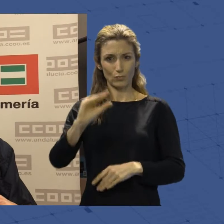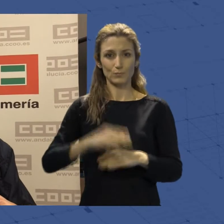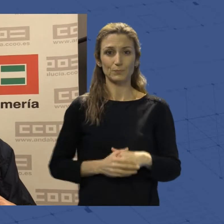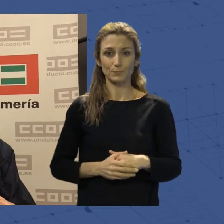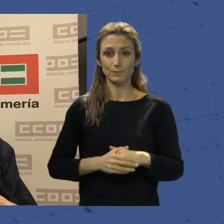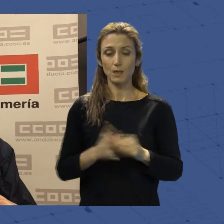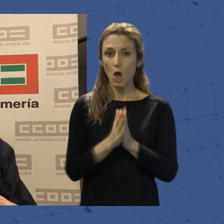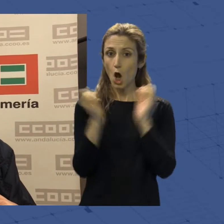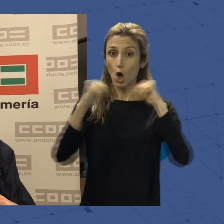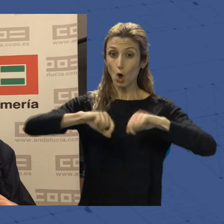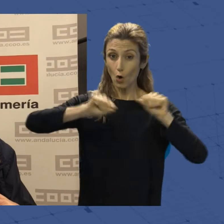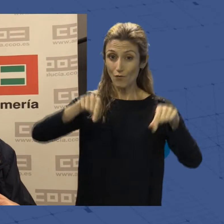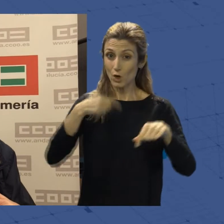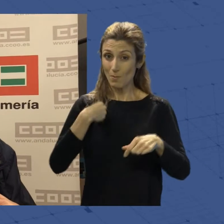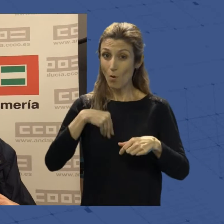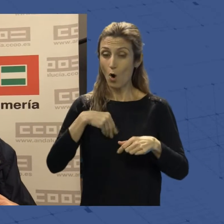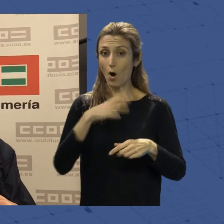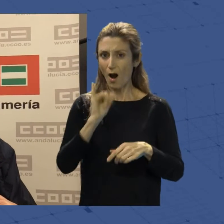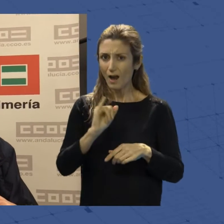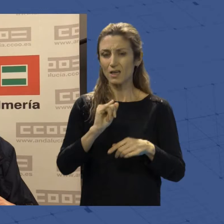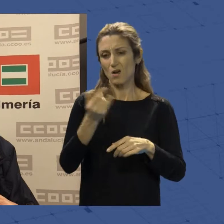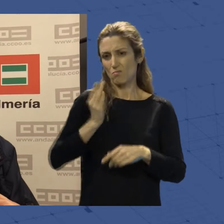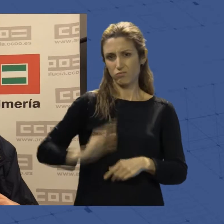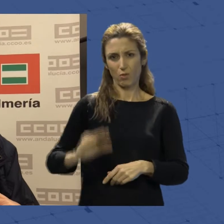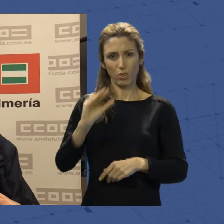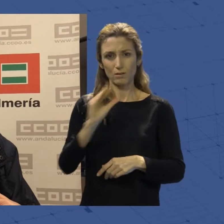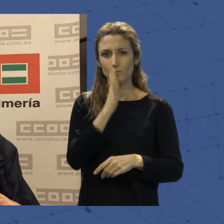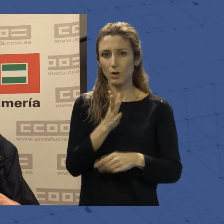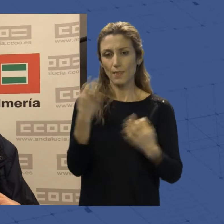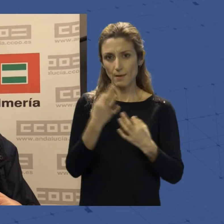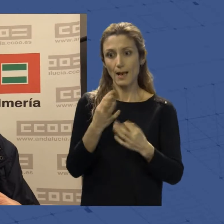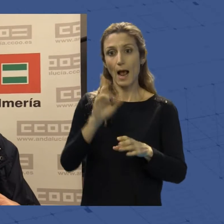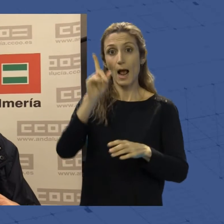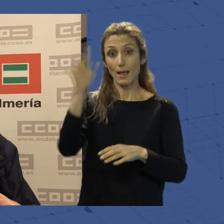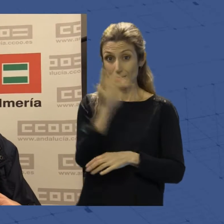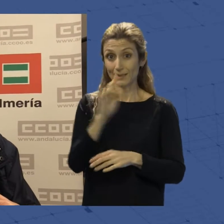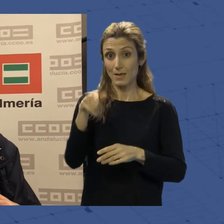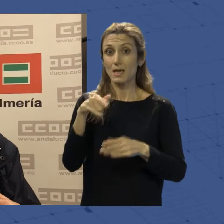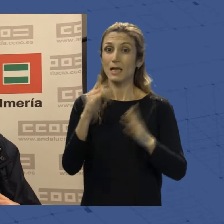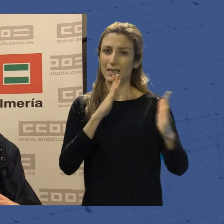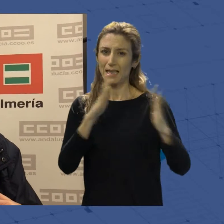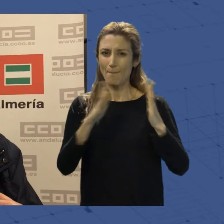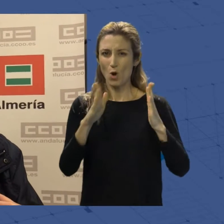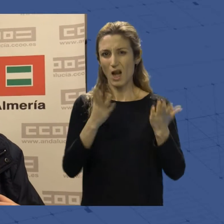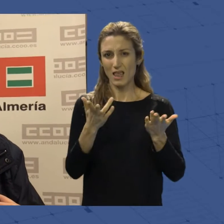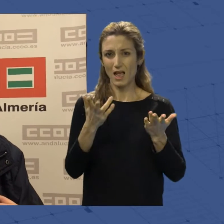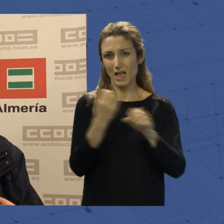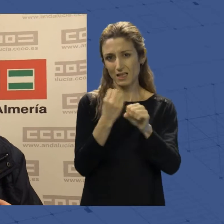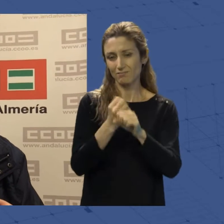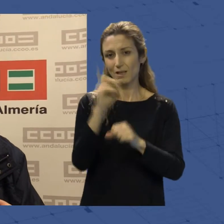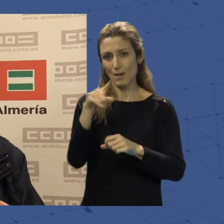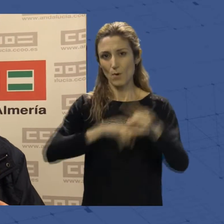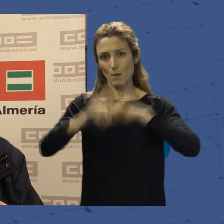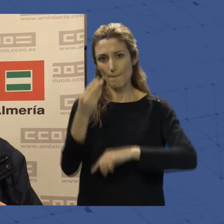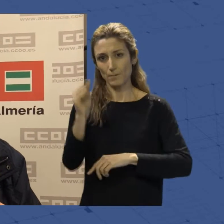convenios colectivos que tienen más bajas retribuciones. Además, la temporalidad también es un problema añadido y